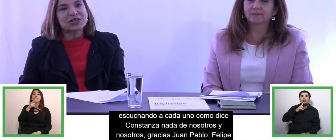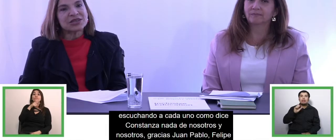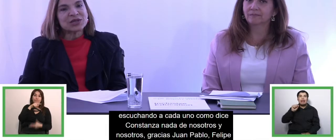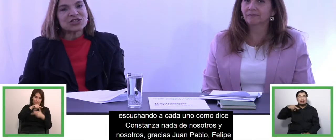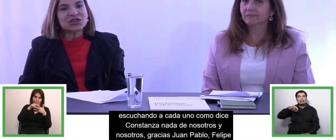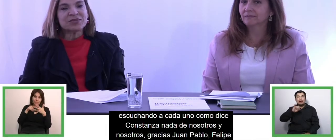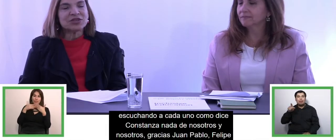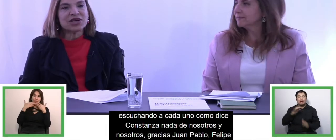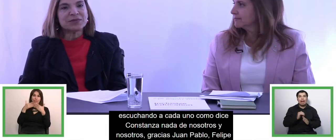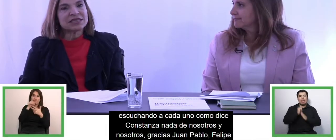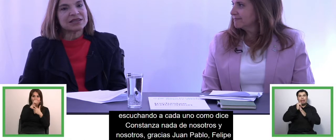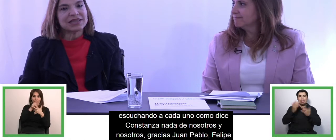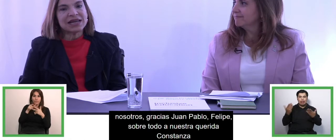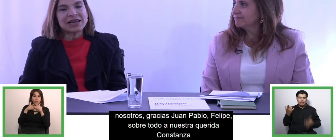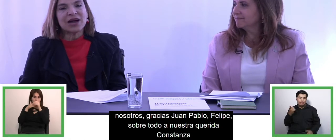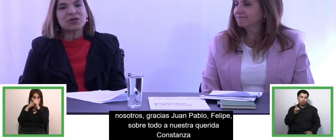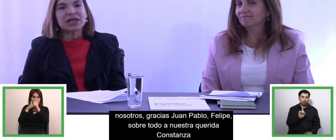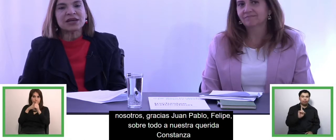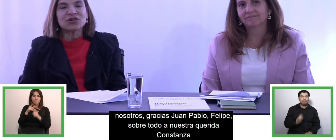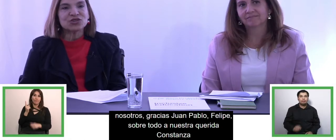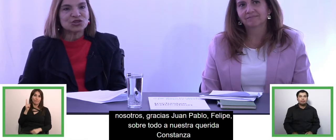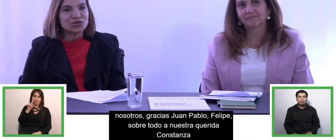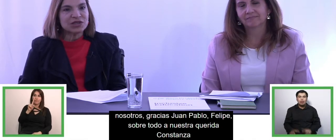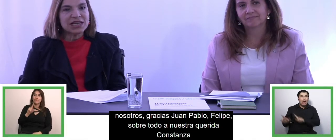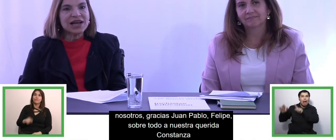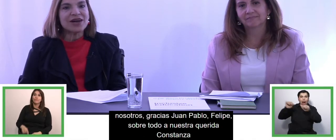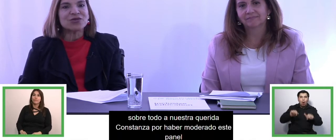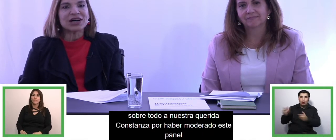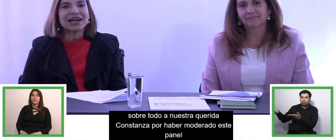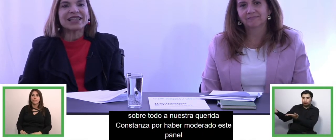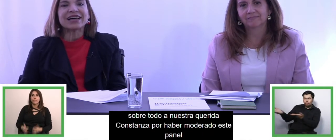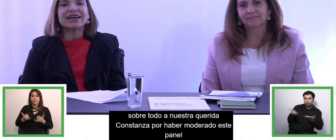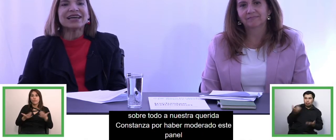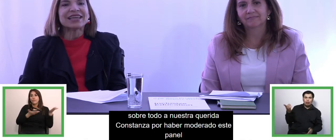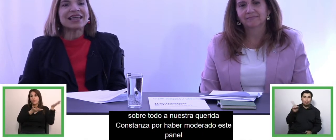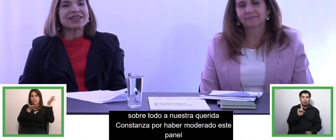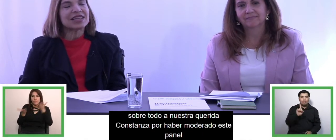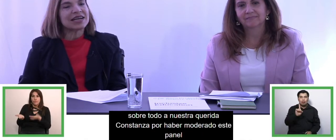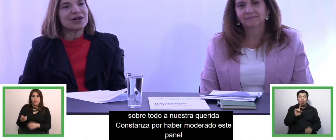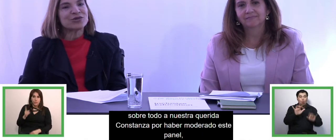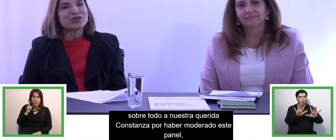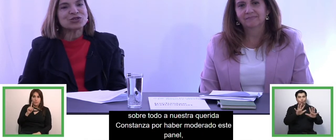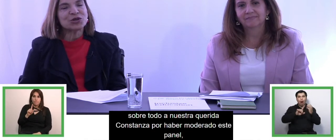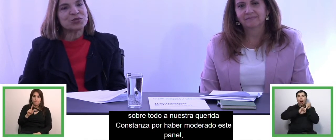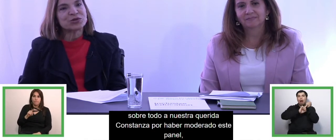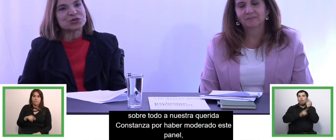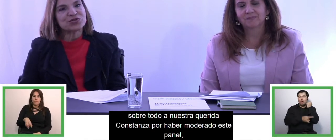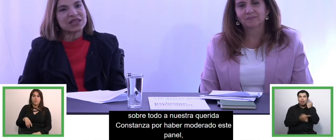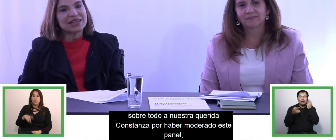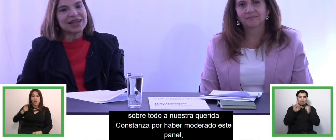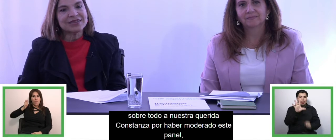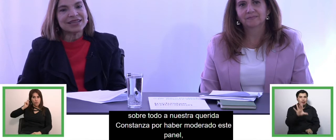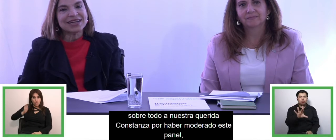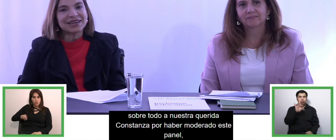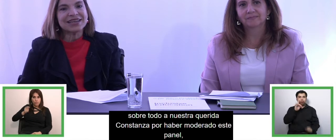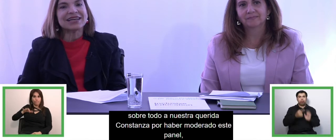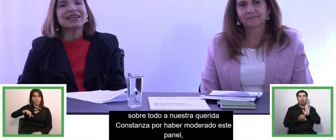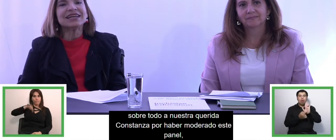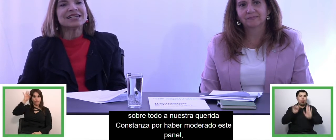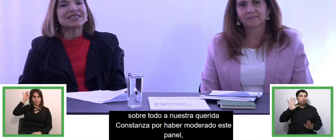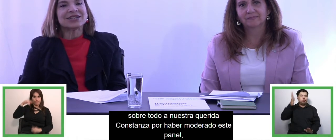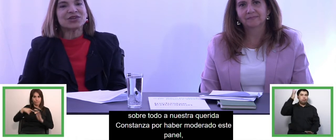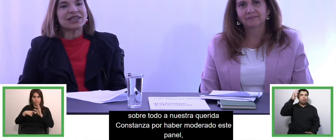A continuación me toca presentar a una notoria abogada que ha destacado no solo por su brillante